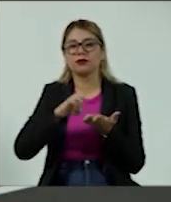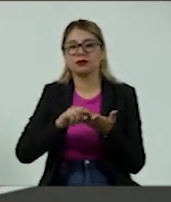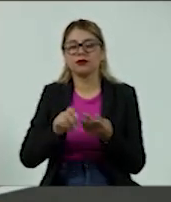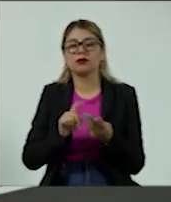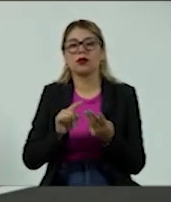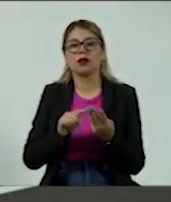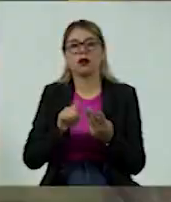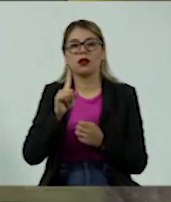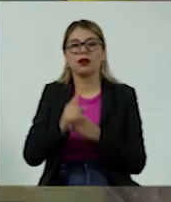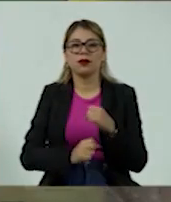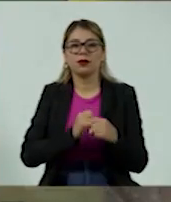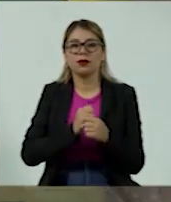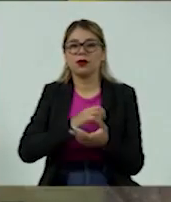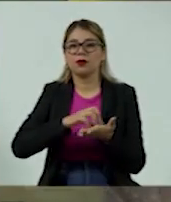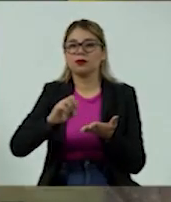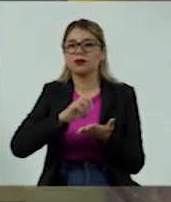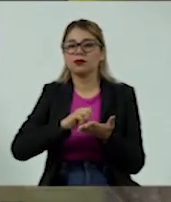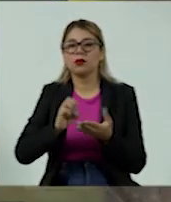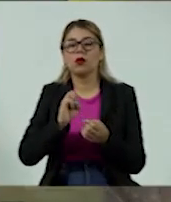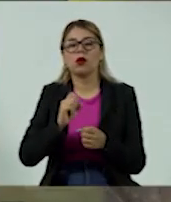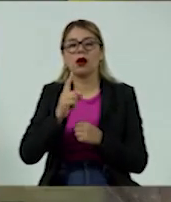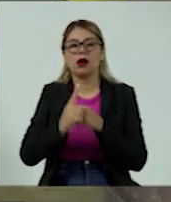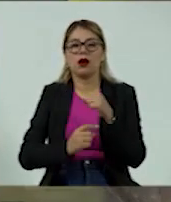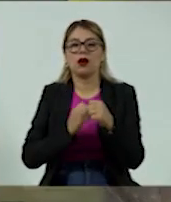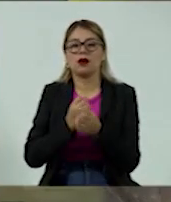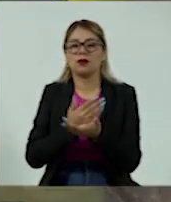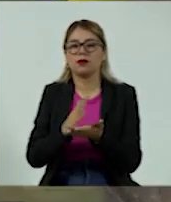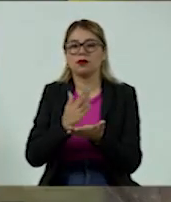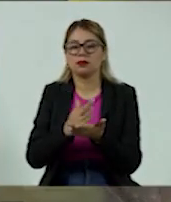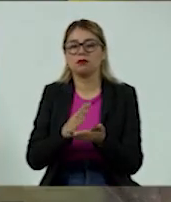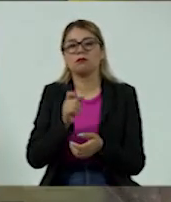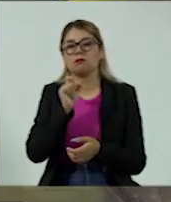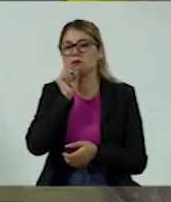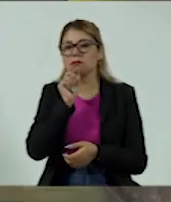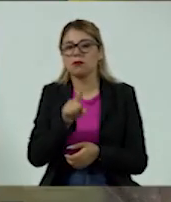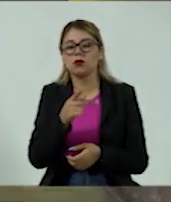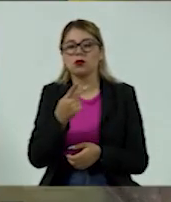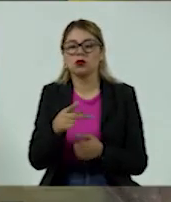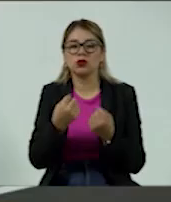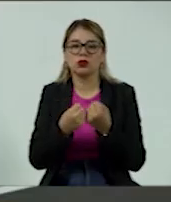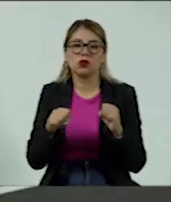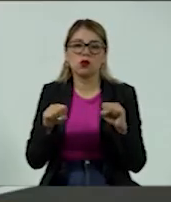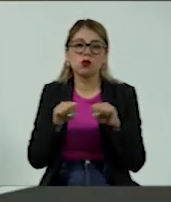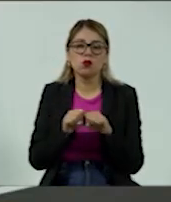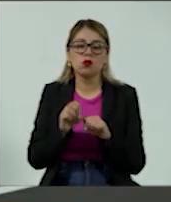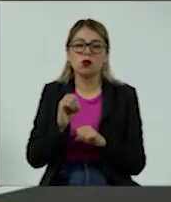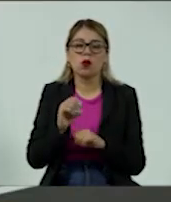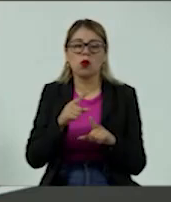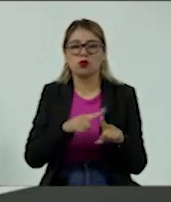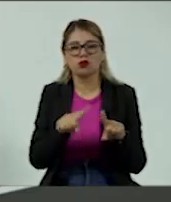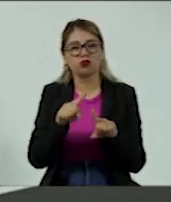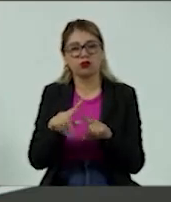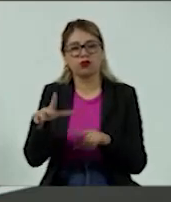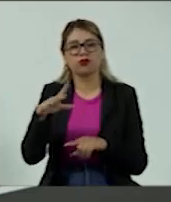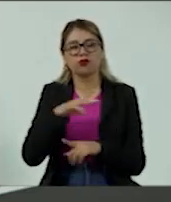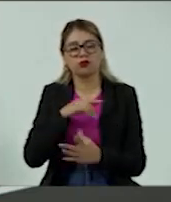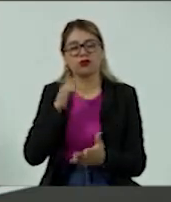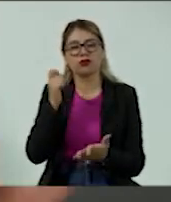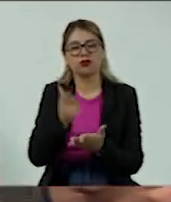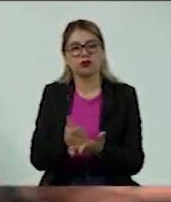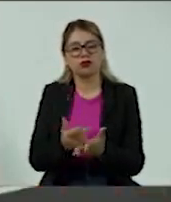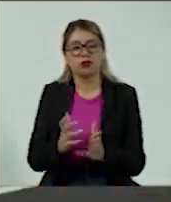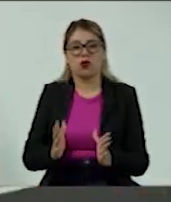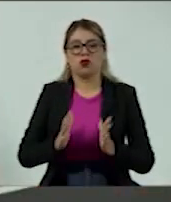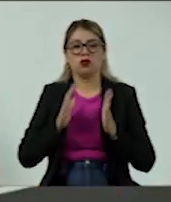comisiones anuales o anualidades de las propias tarjetas, seguros, etcétera, que de repente tenemos ahí que parecerían